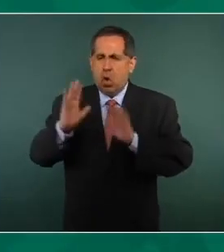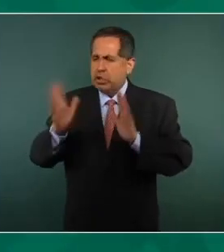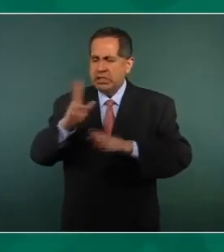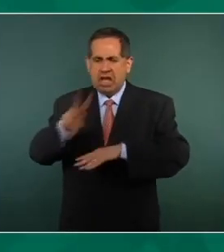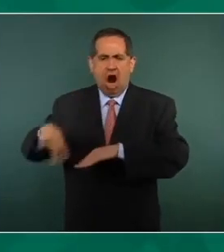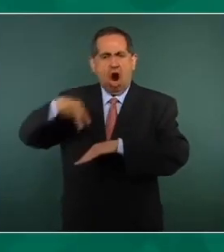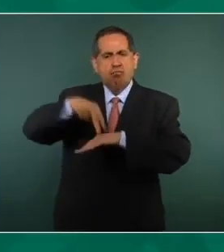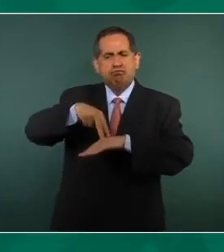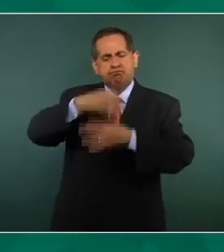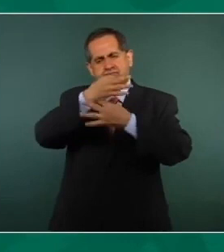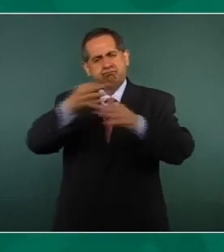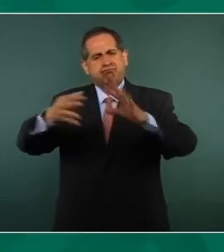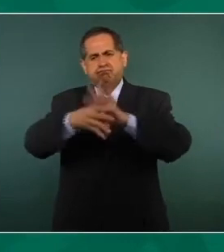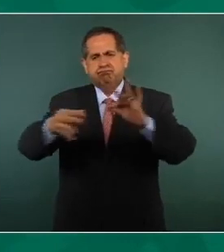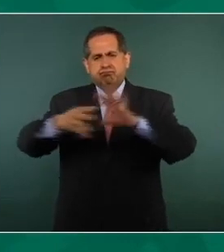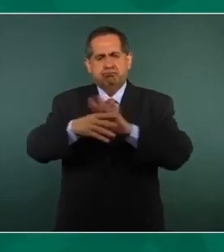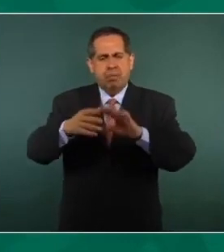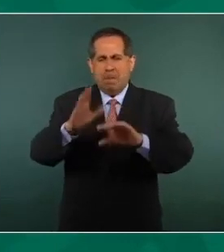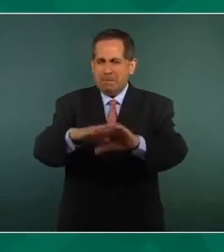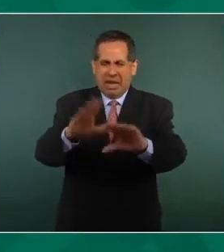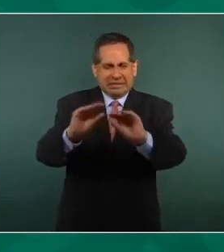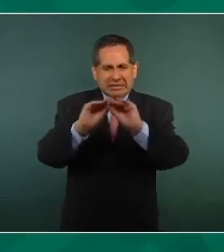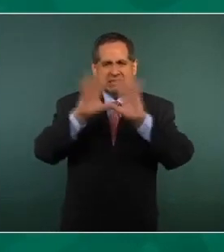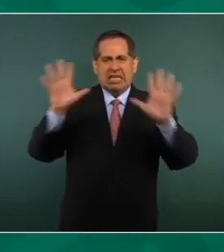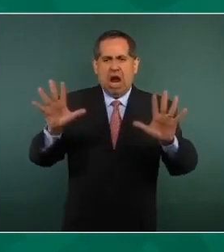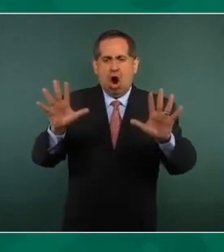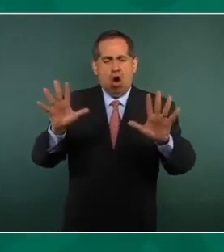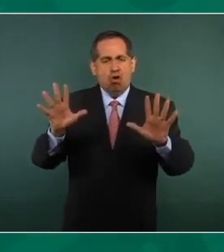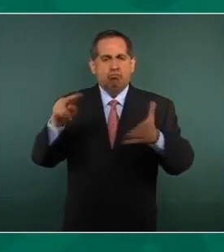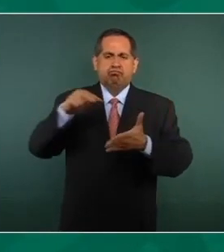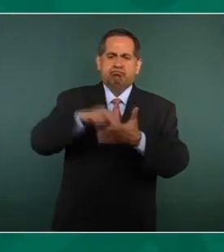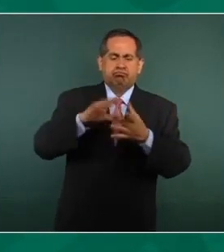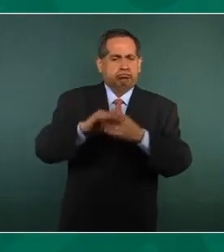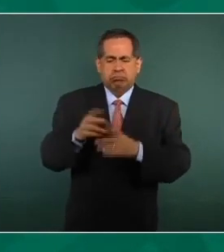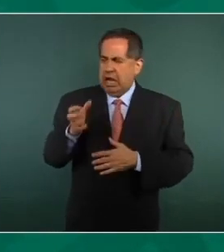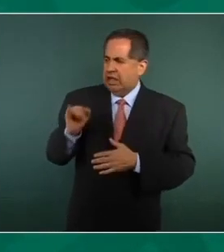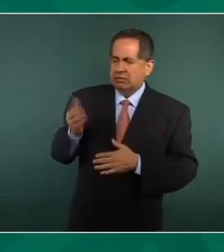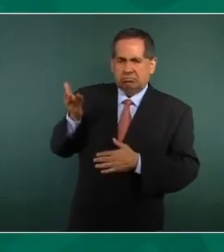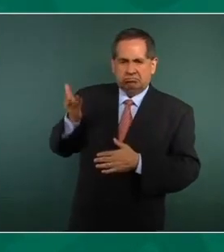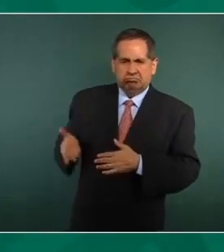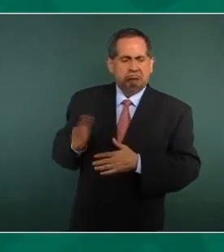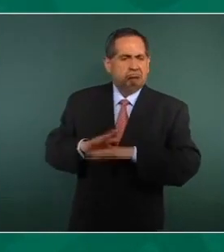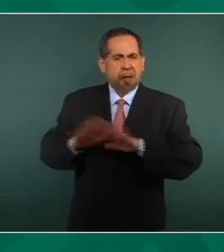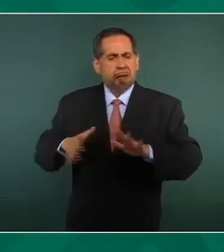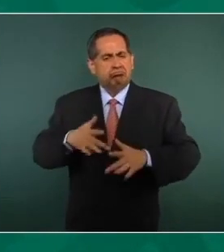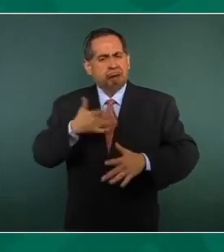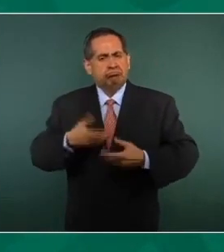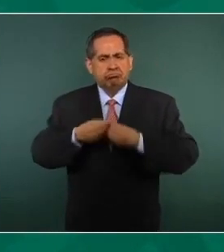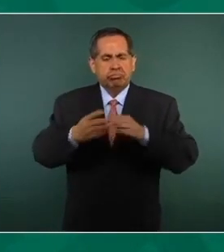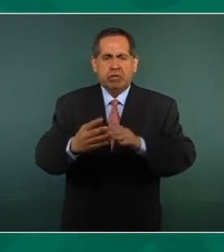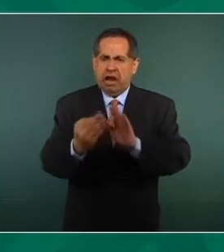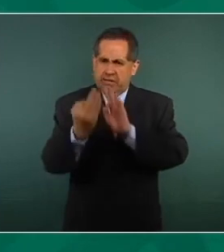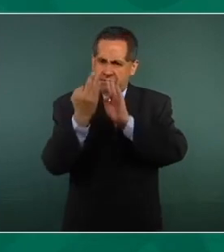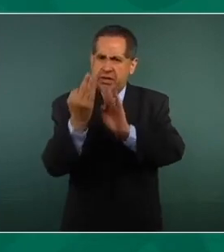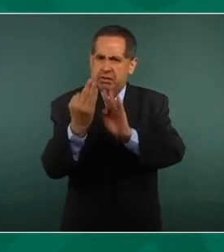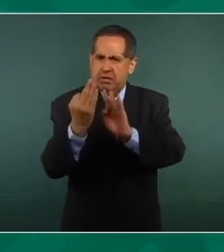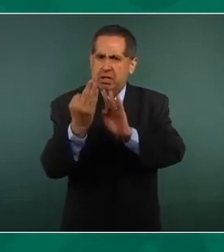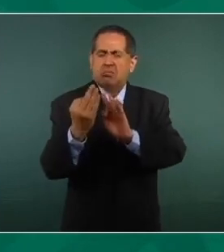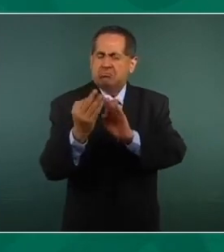postura, lo hizo con mucha claridad, como él lo ha manifestado, dando la cara.